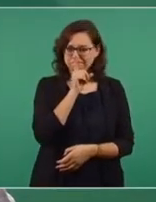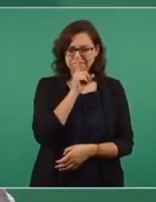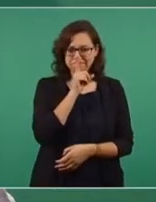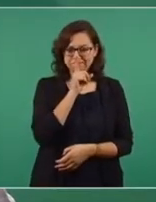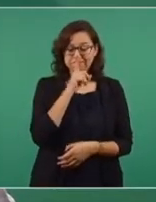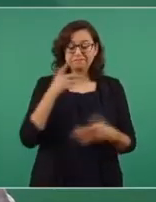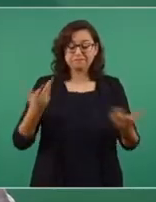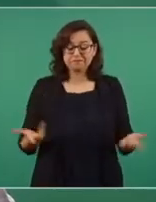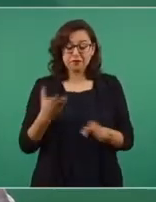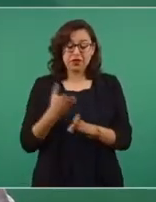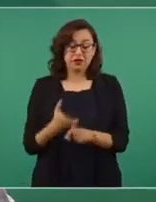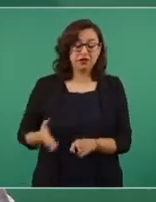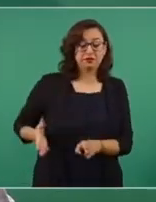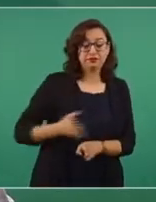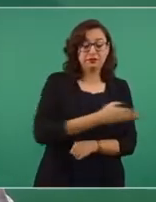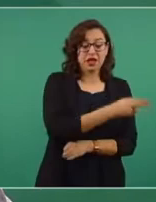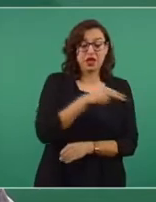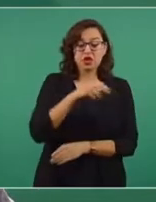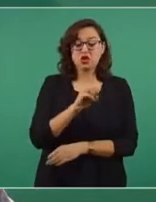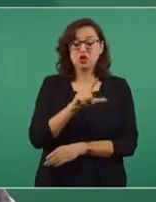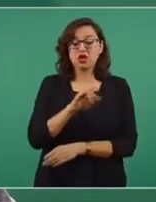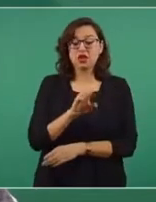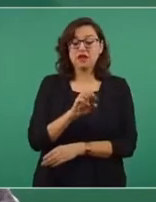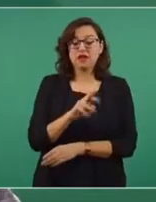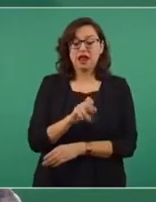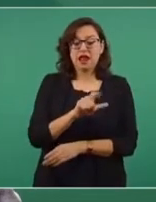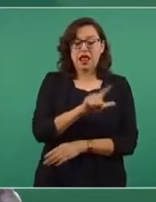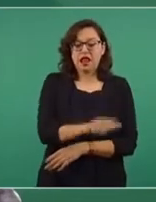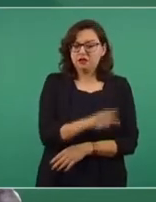hasta donde sus intereses lo permitían.